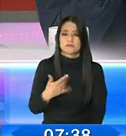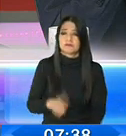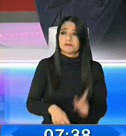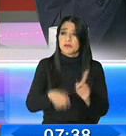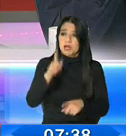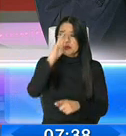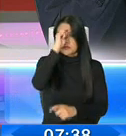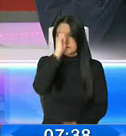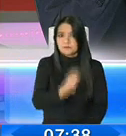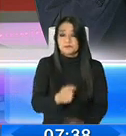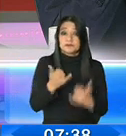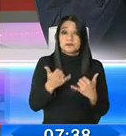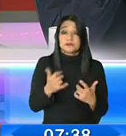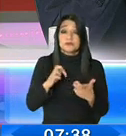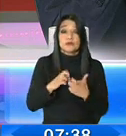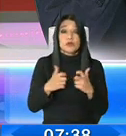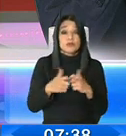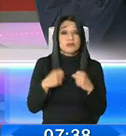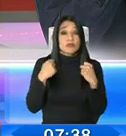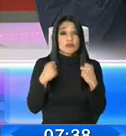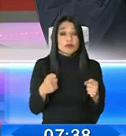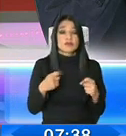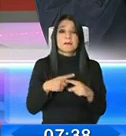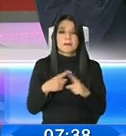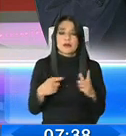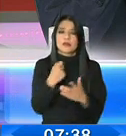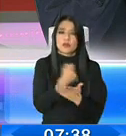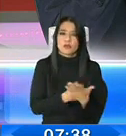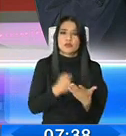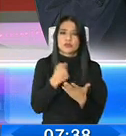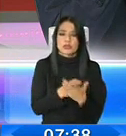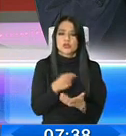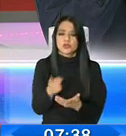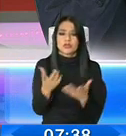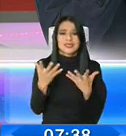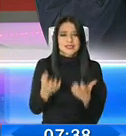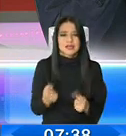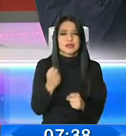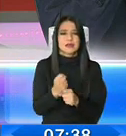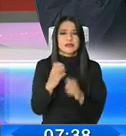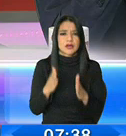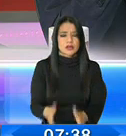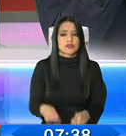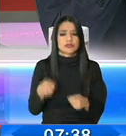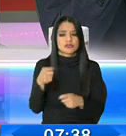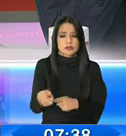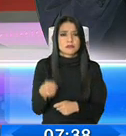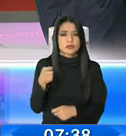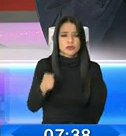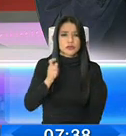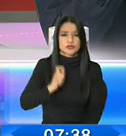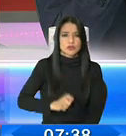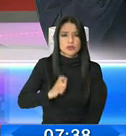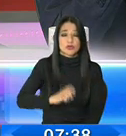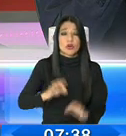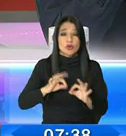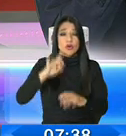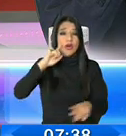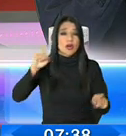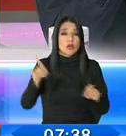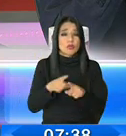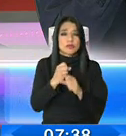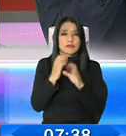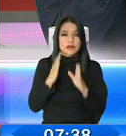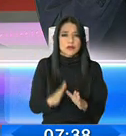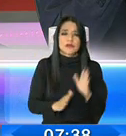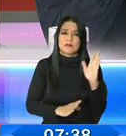sombrero que a pesar de estas dificultades, como han luchado por sostener esas plantillas, por llegar a acuerdos con sus trabajadores y